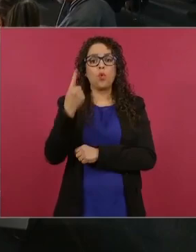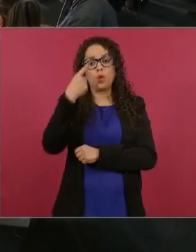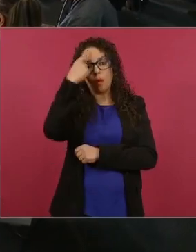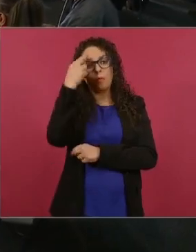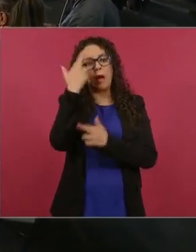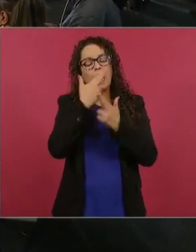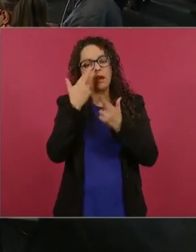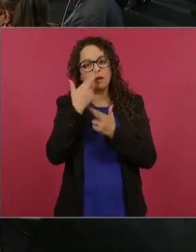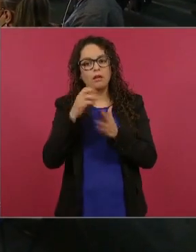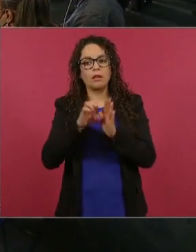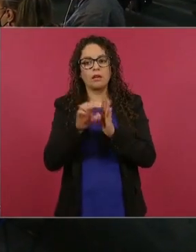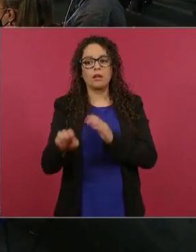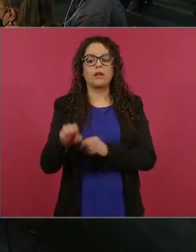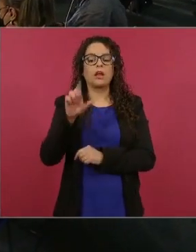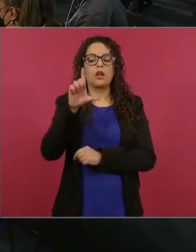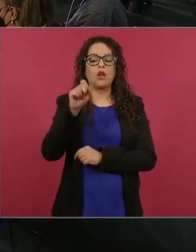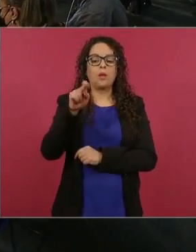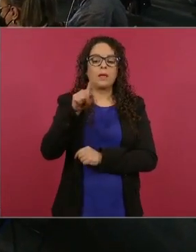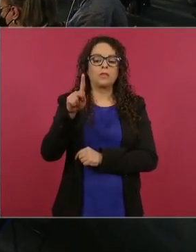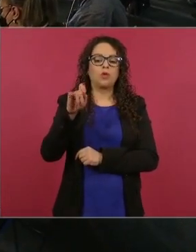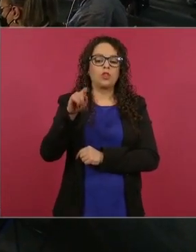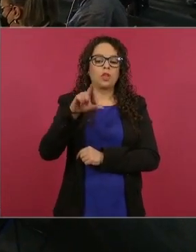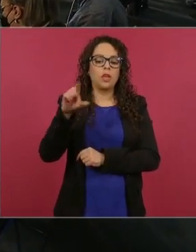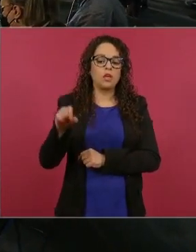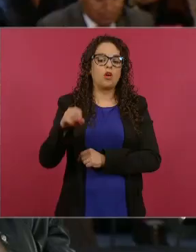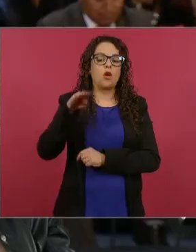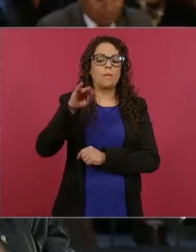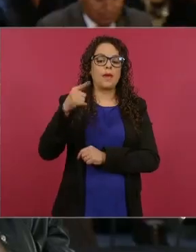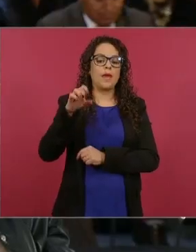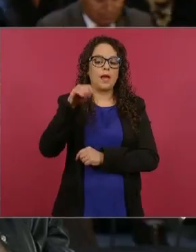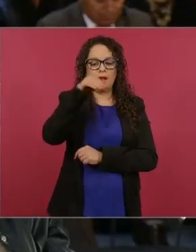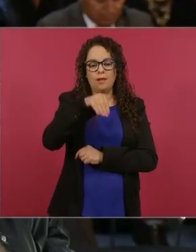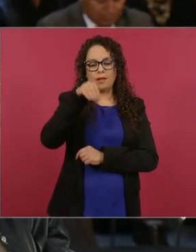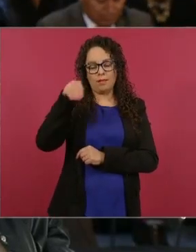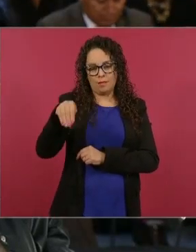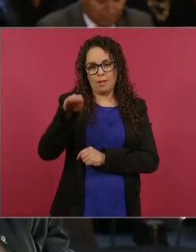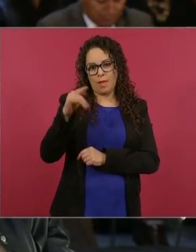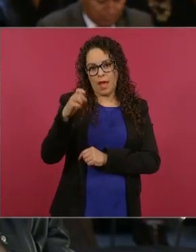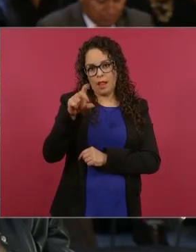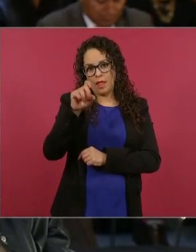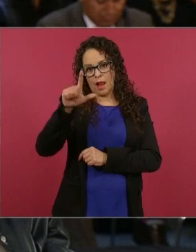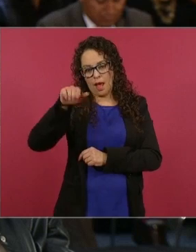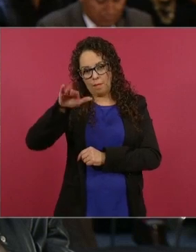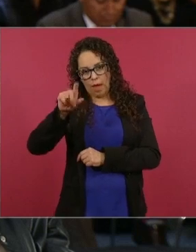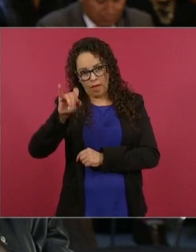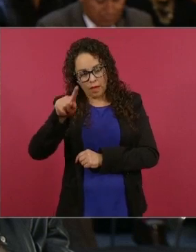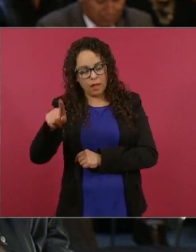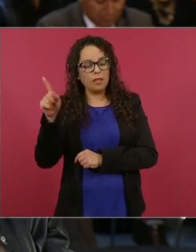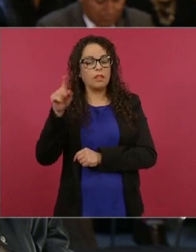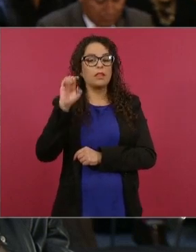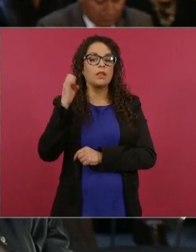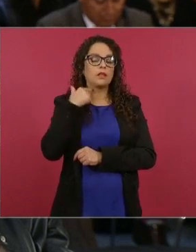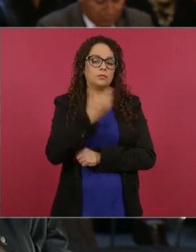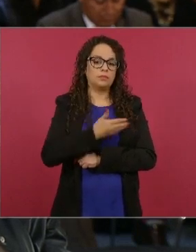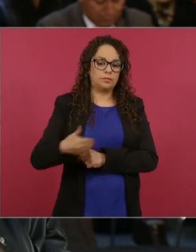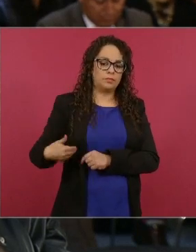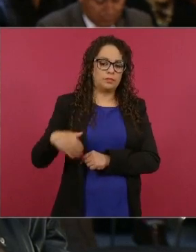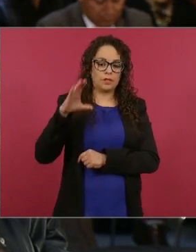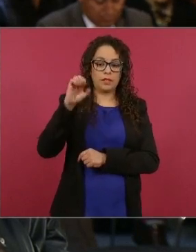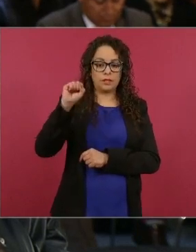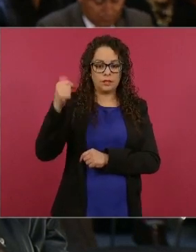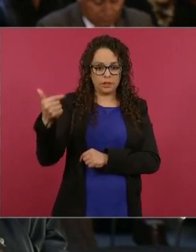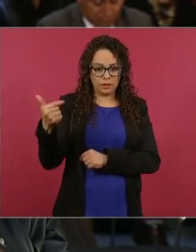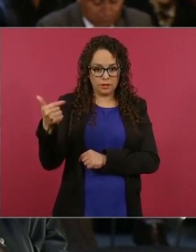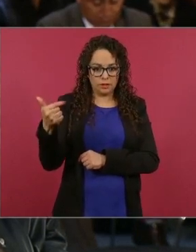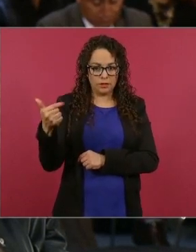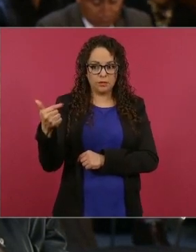Portillo Miguel de la Madrid Salinas de Gortari Salinas de Gortari festejó el Día de la Marina en frontera